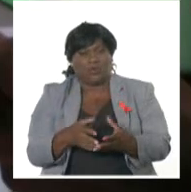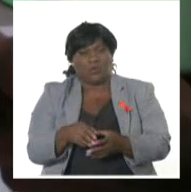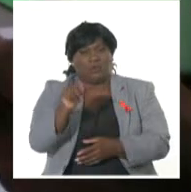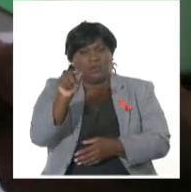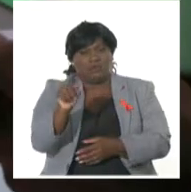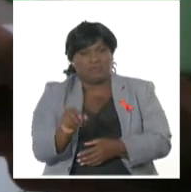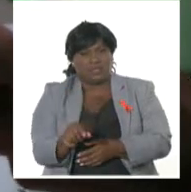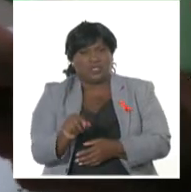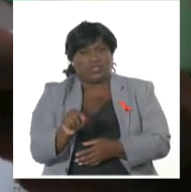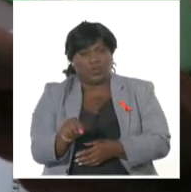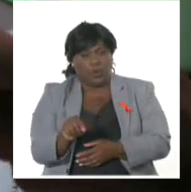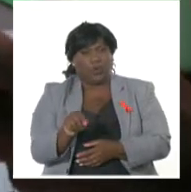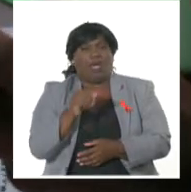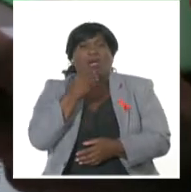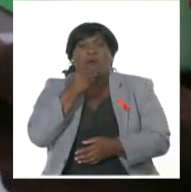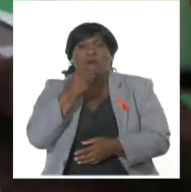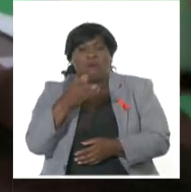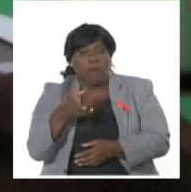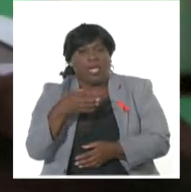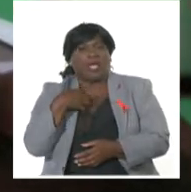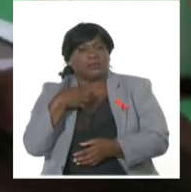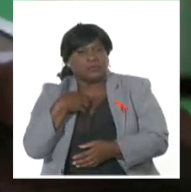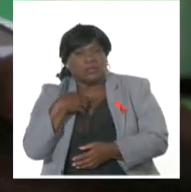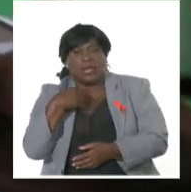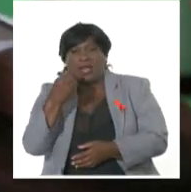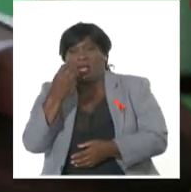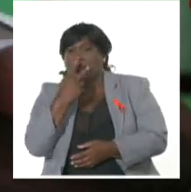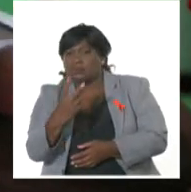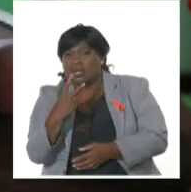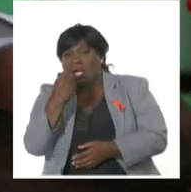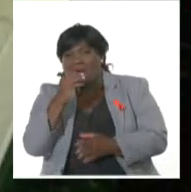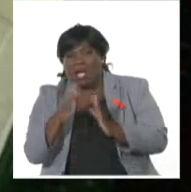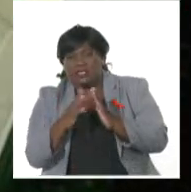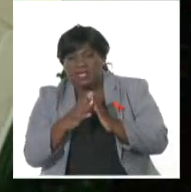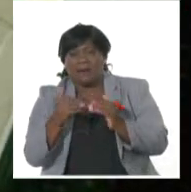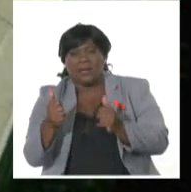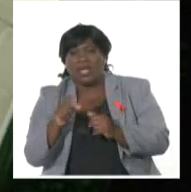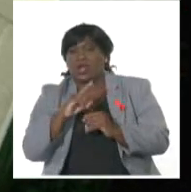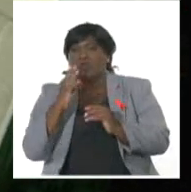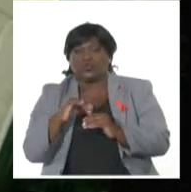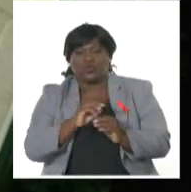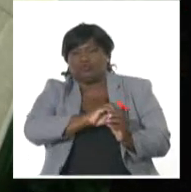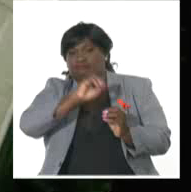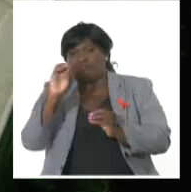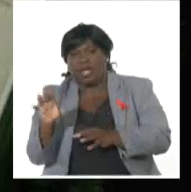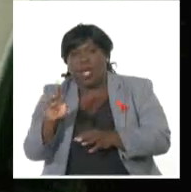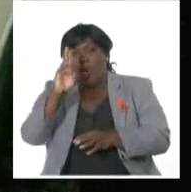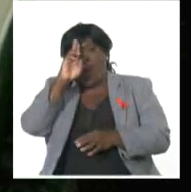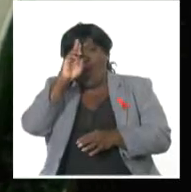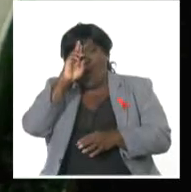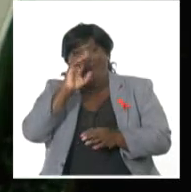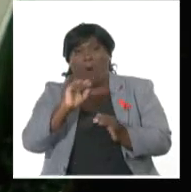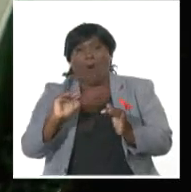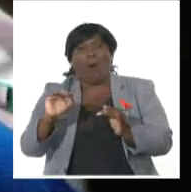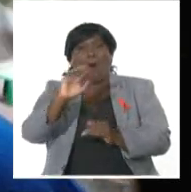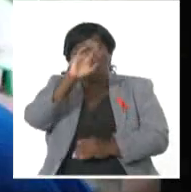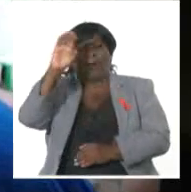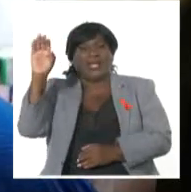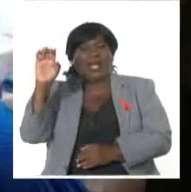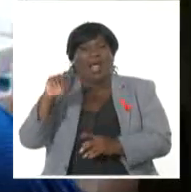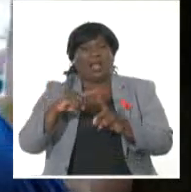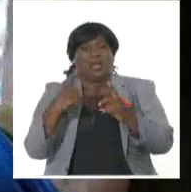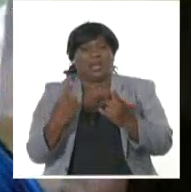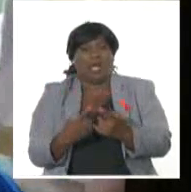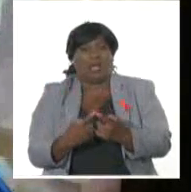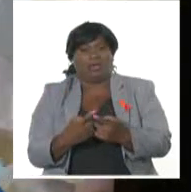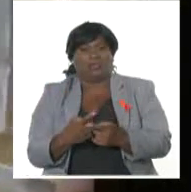esté apto para tener medicamento en la casa, el que no, se lo hemos remitido para el Hospital General Docente. Y en Comé, vino